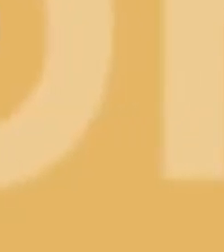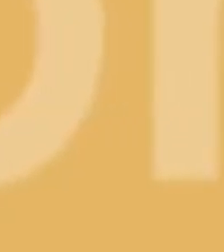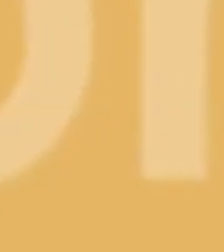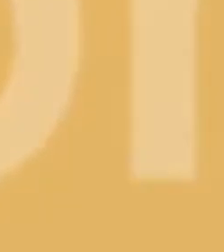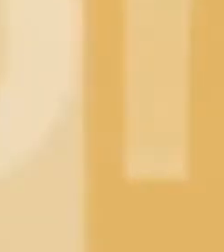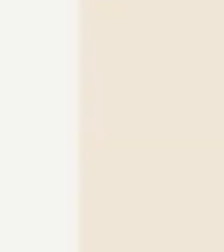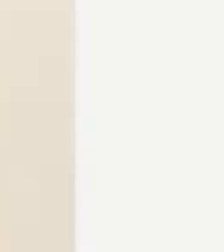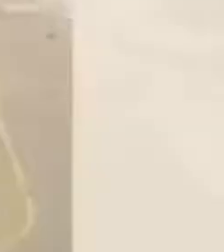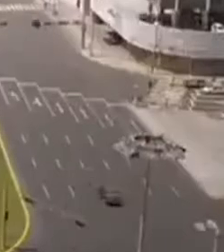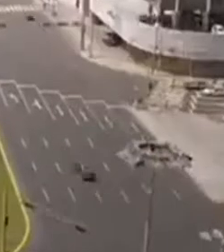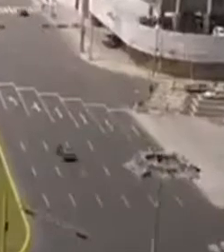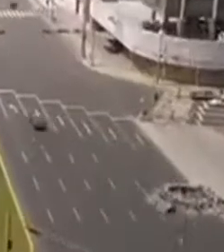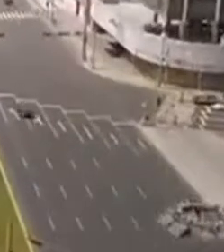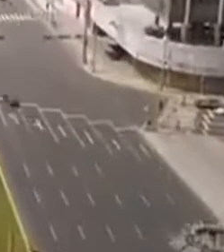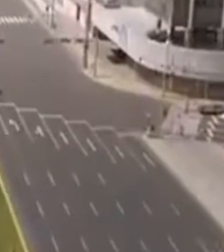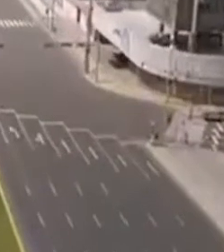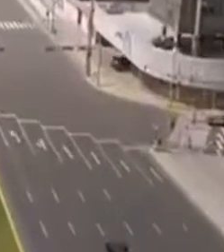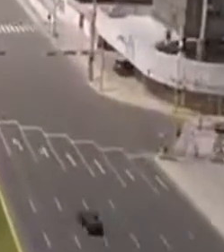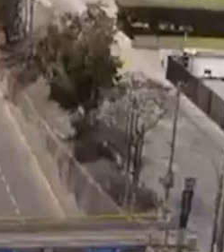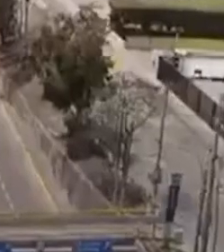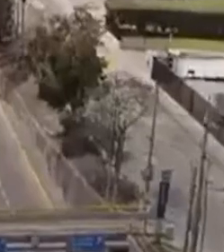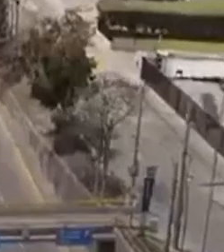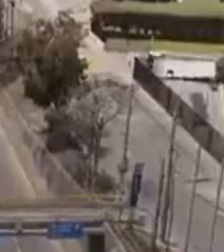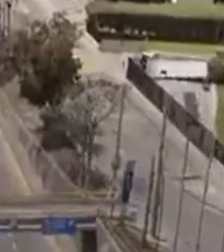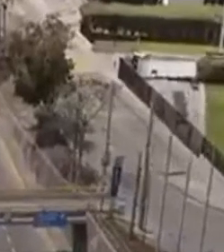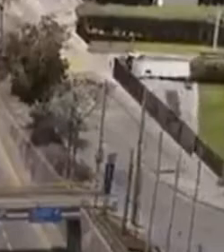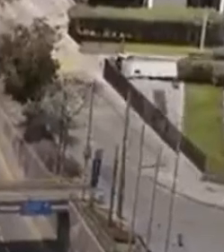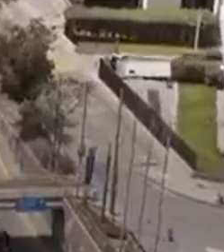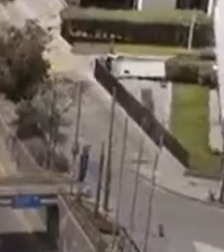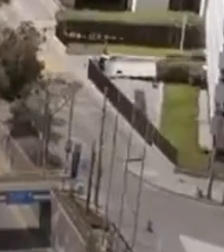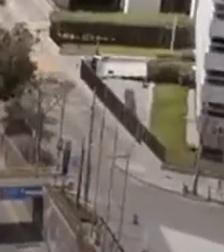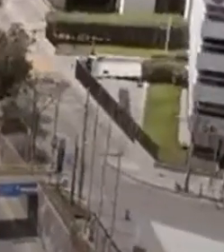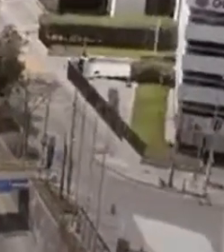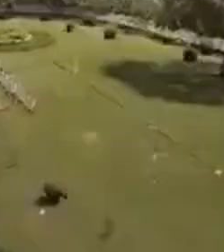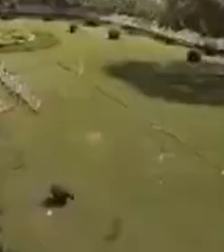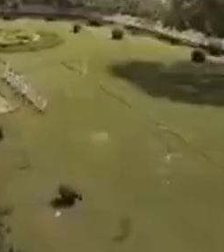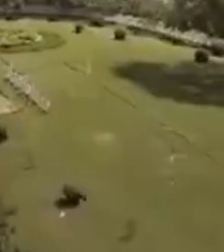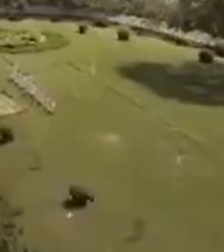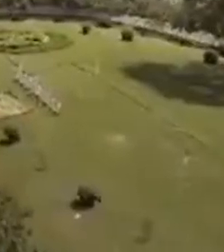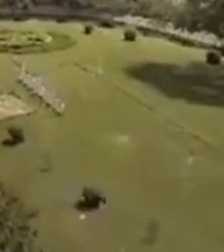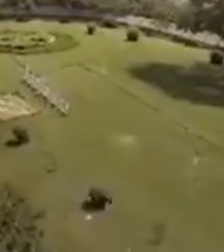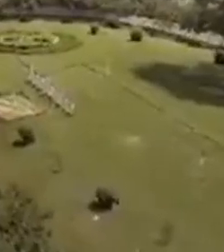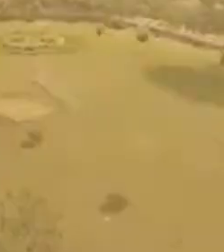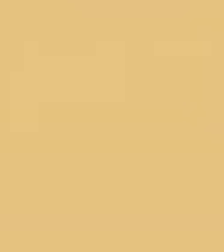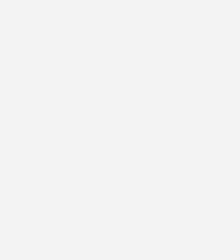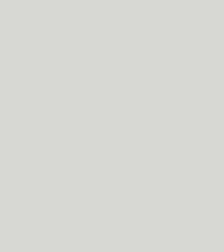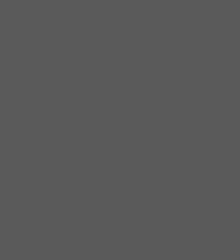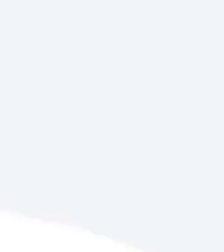A continuación TV Perú Noticias, edición mediodía